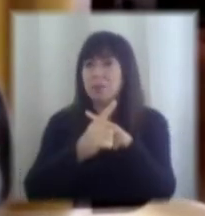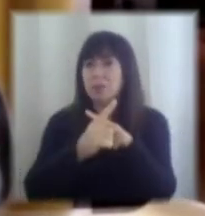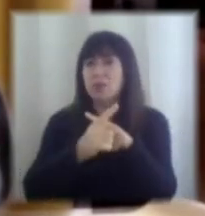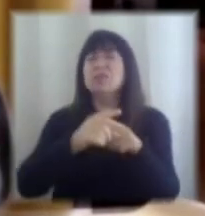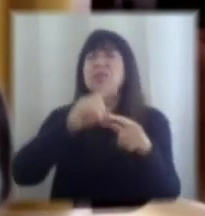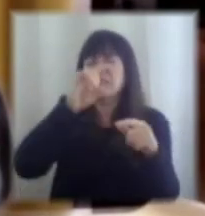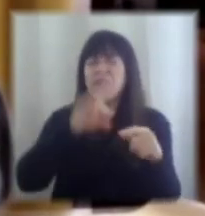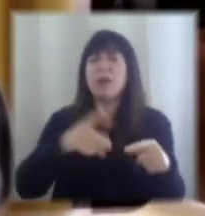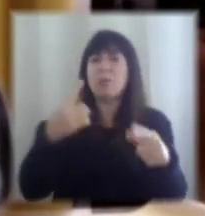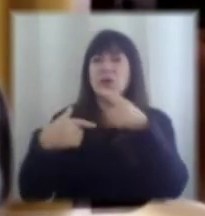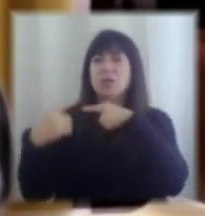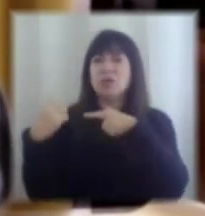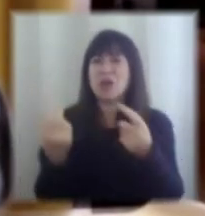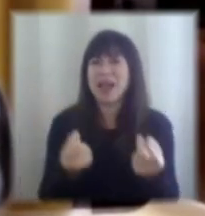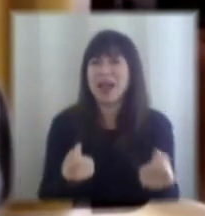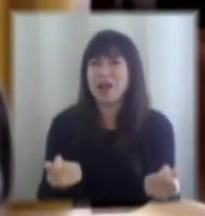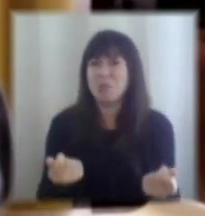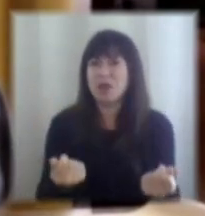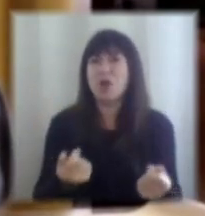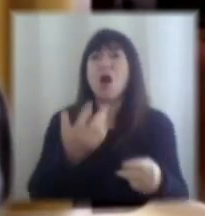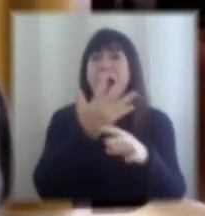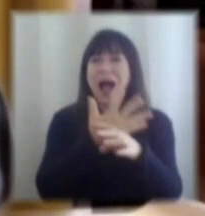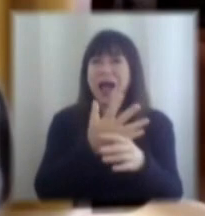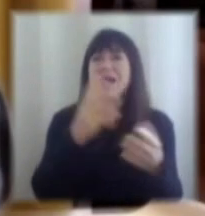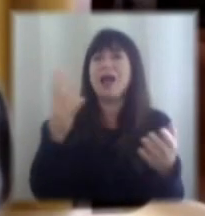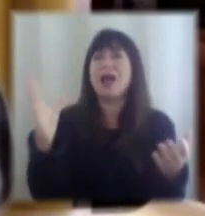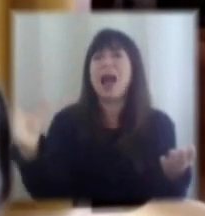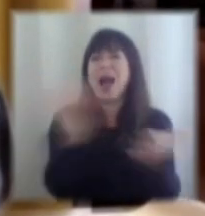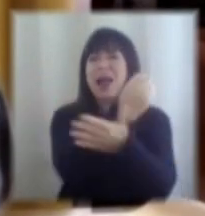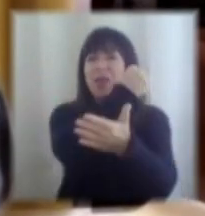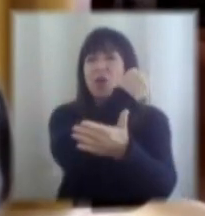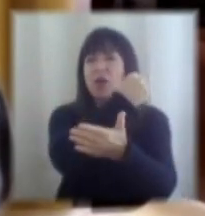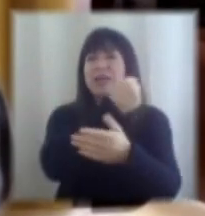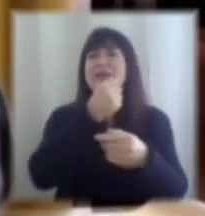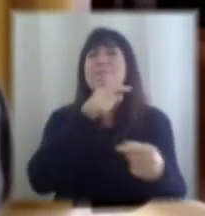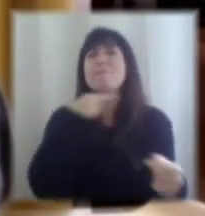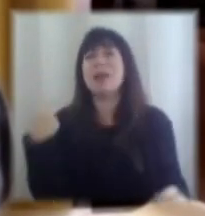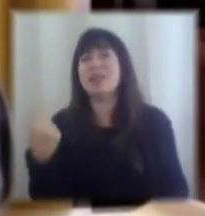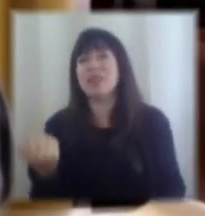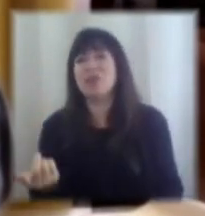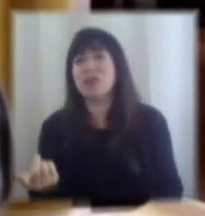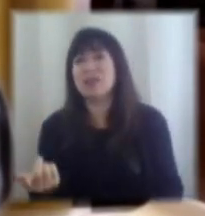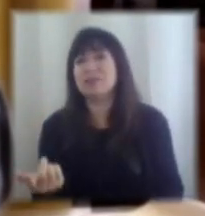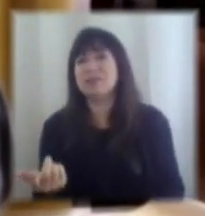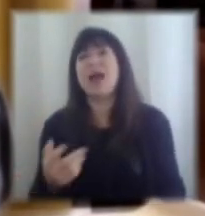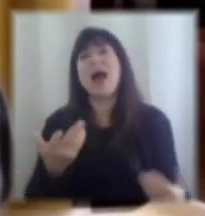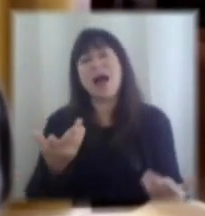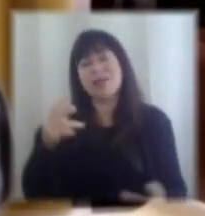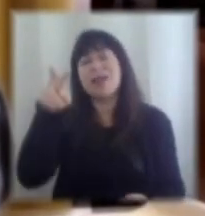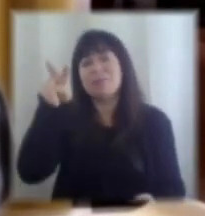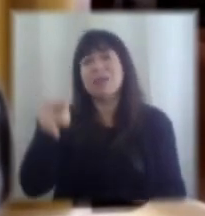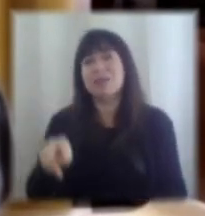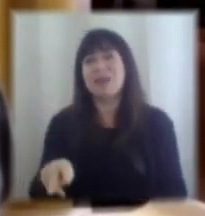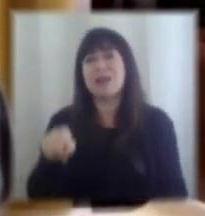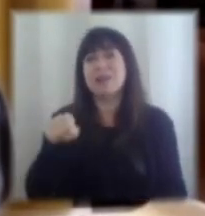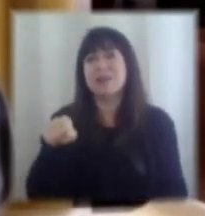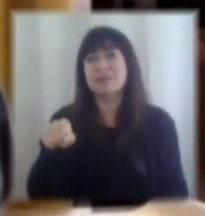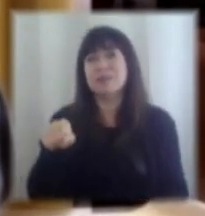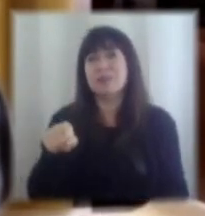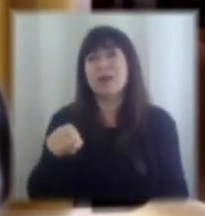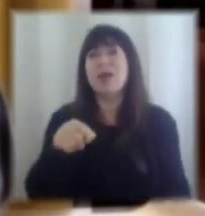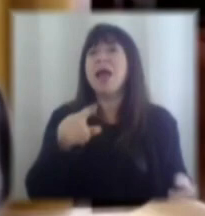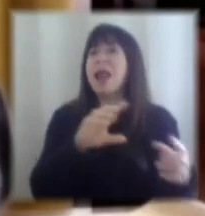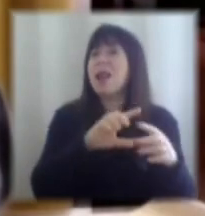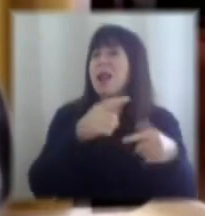en este proceso hay ganadores y perdedores y hay que administrar esa tensión y creo que la política pública y el mundo